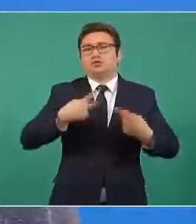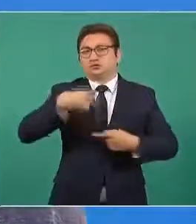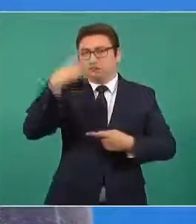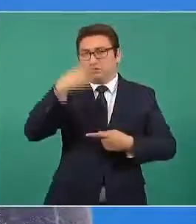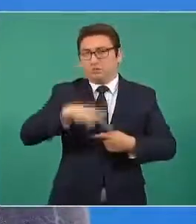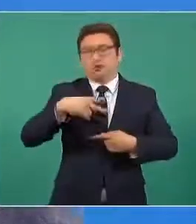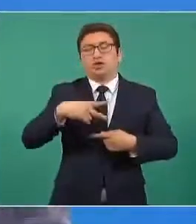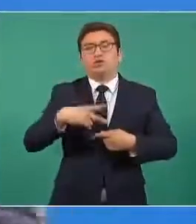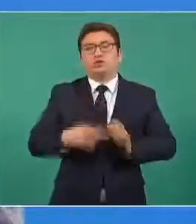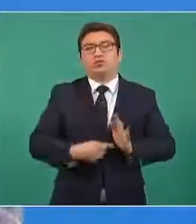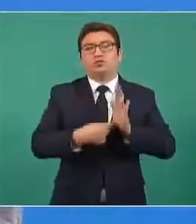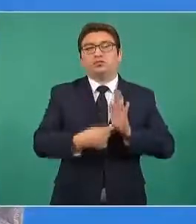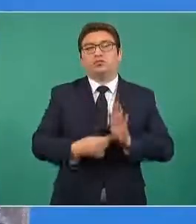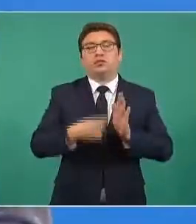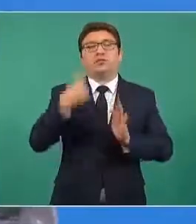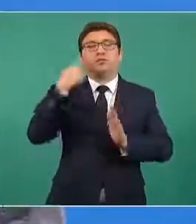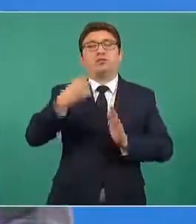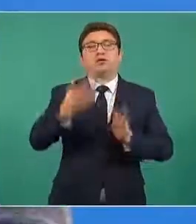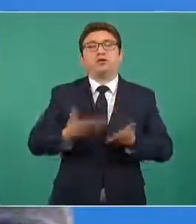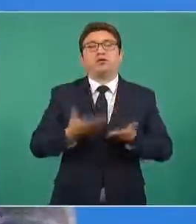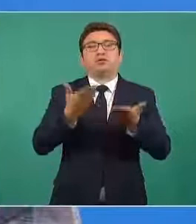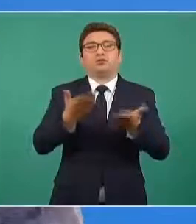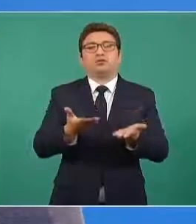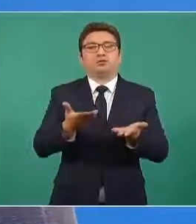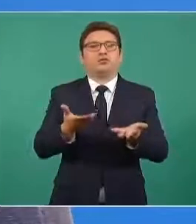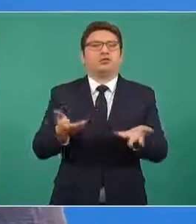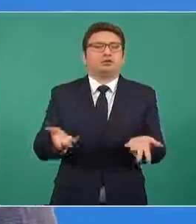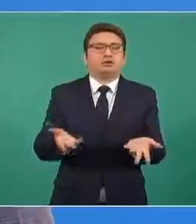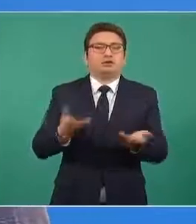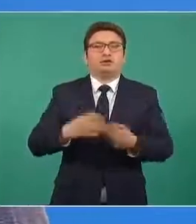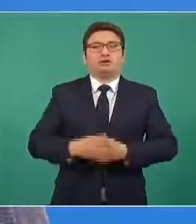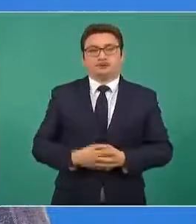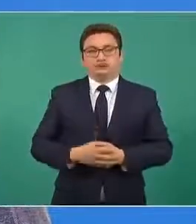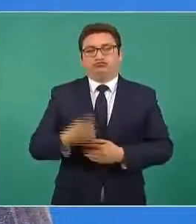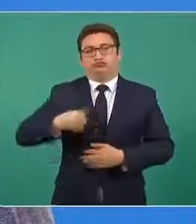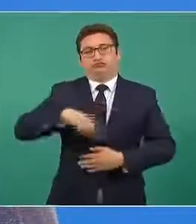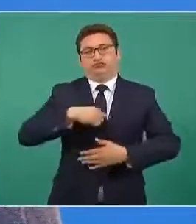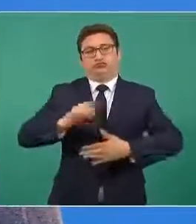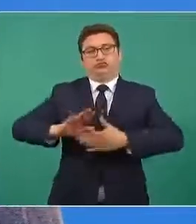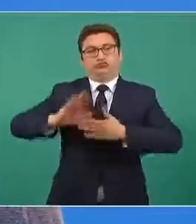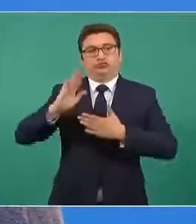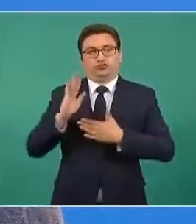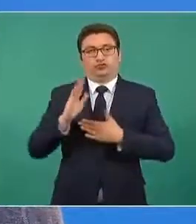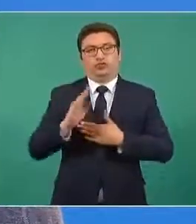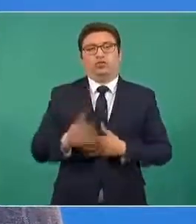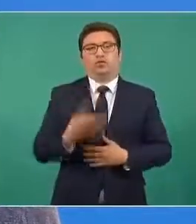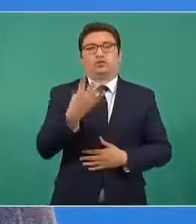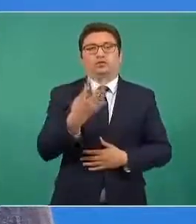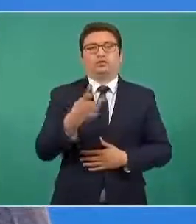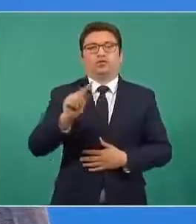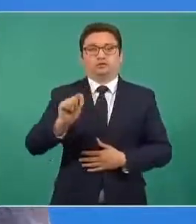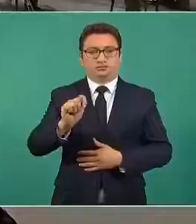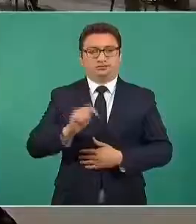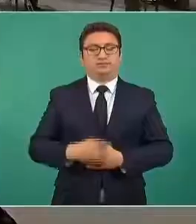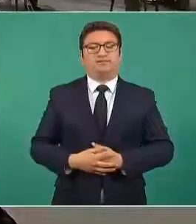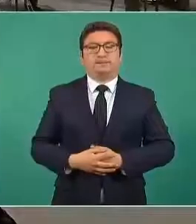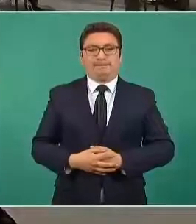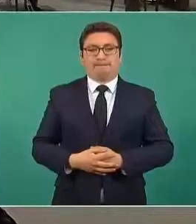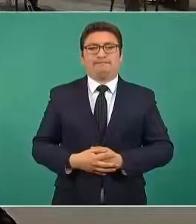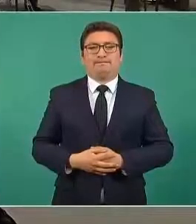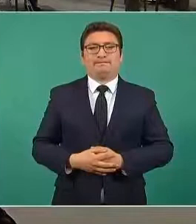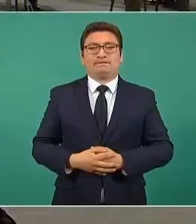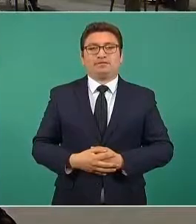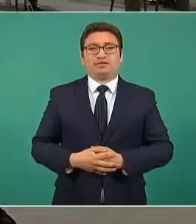para ofrecer este compromiso de la Cuarta Transformación. Y